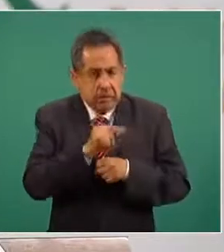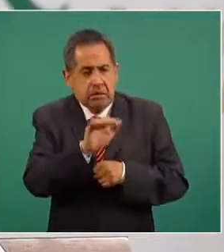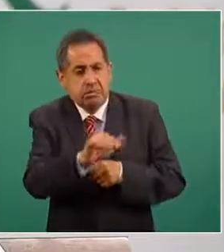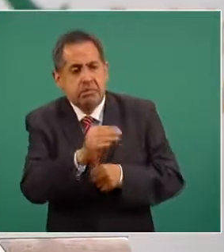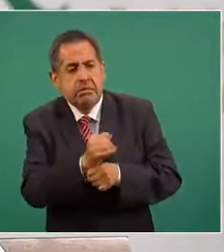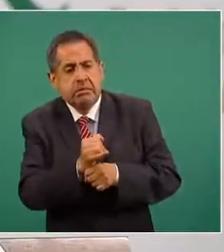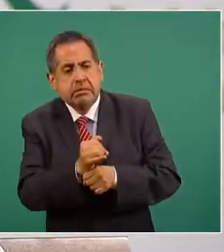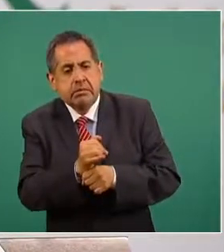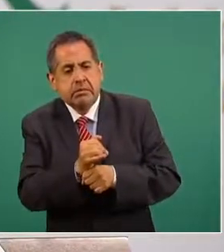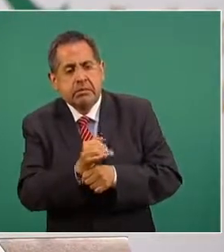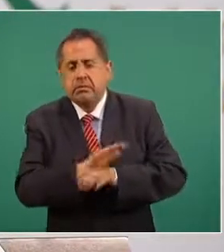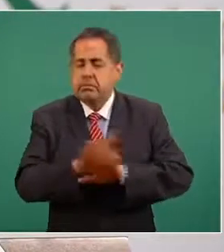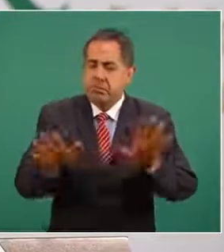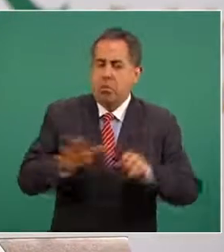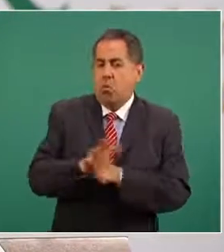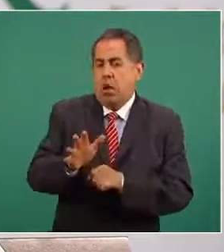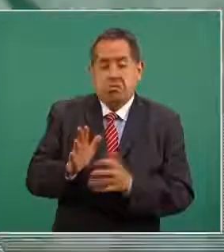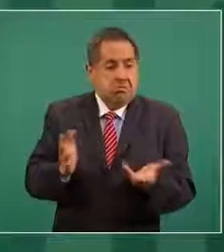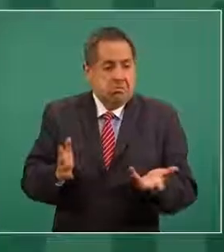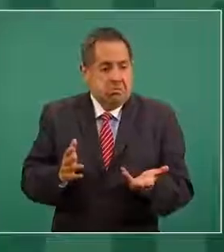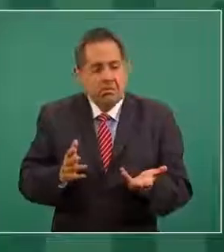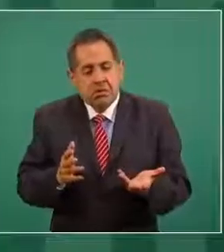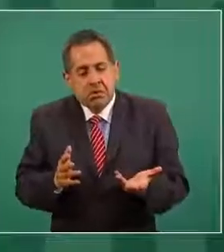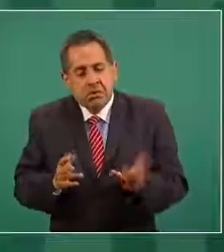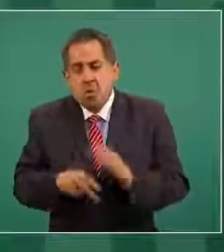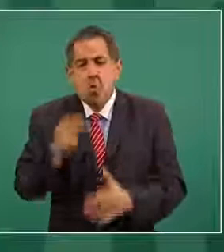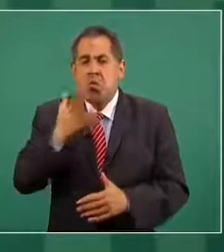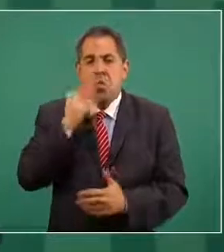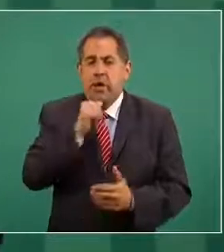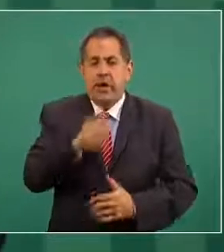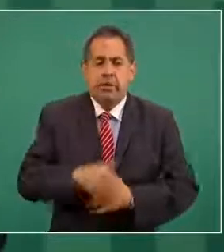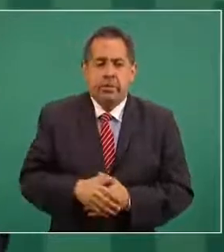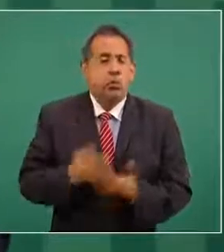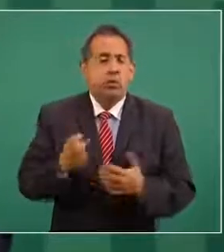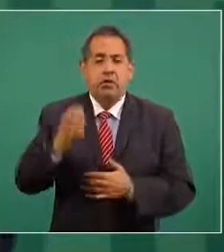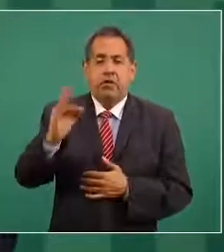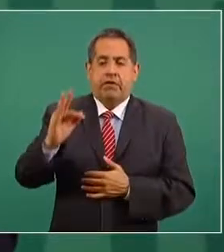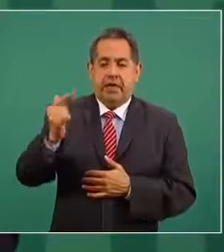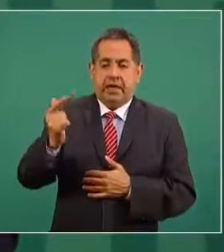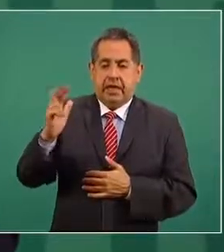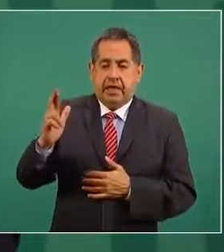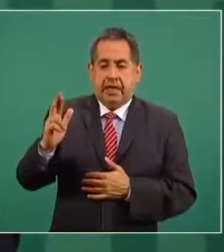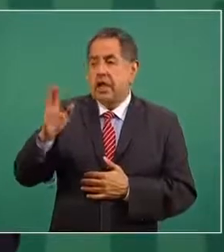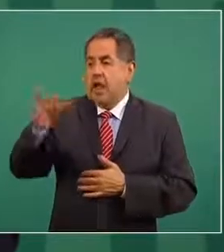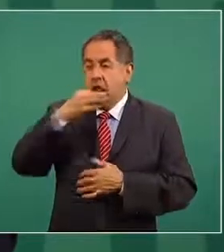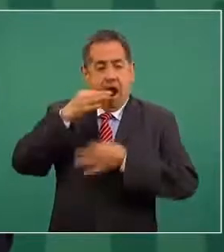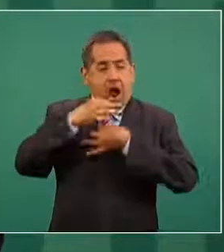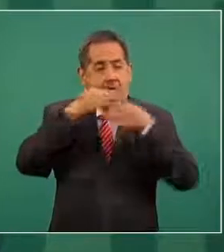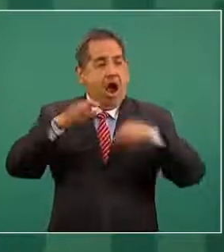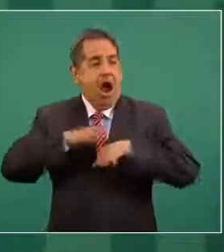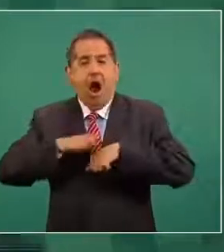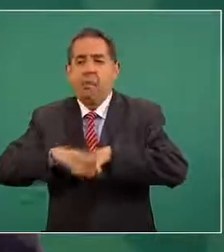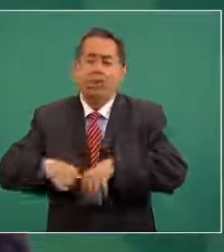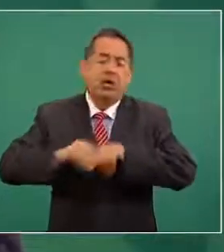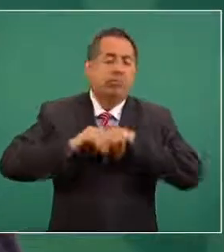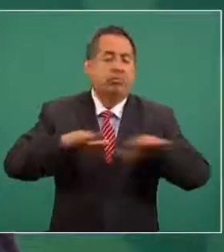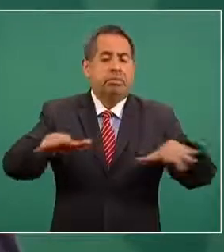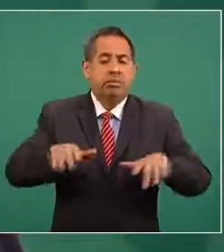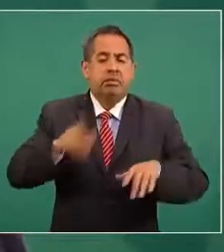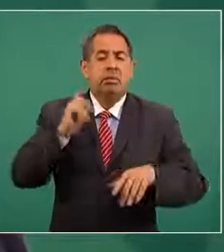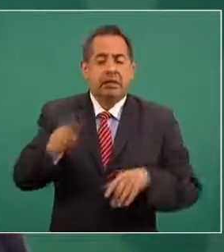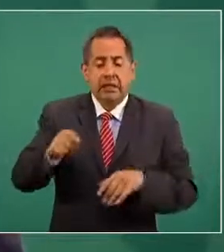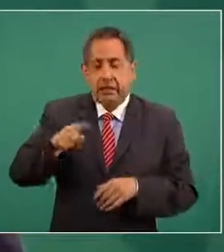conclusión la que sea. Entonces, Fiscalía General de la República informa al gobierno de la República y al pueblo de México que la